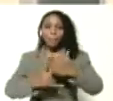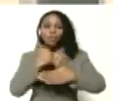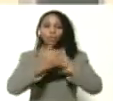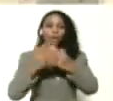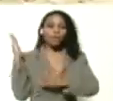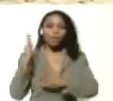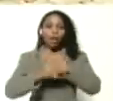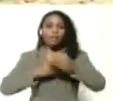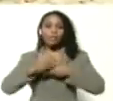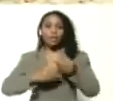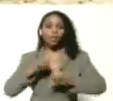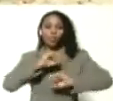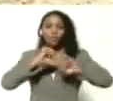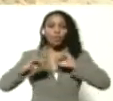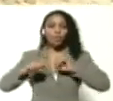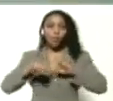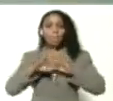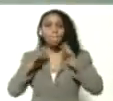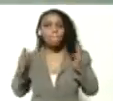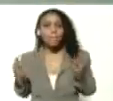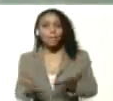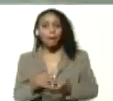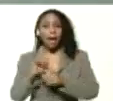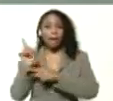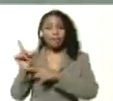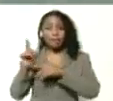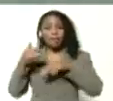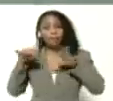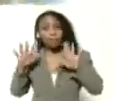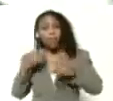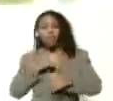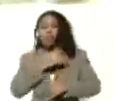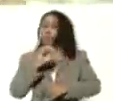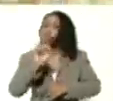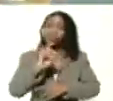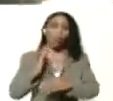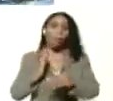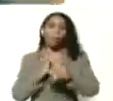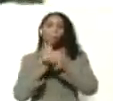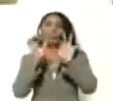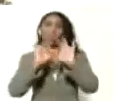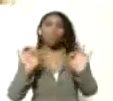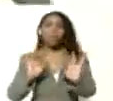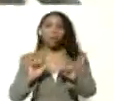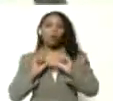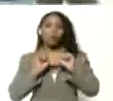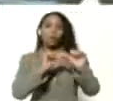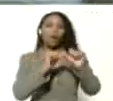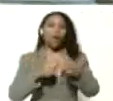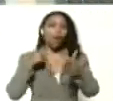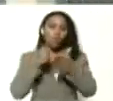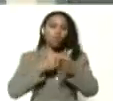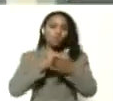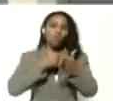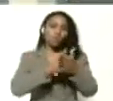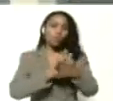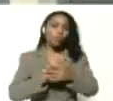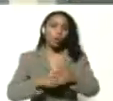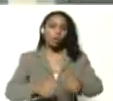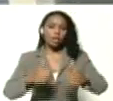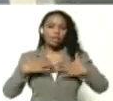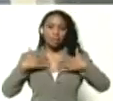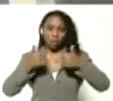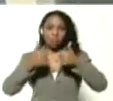desarrollando en momentos de pandemia que a pesar de todas esas circunstancias nosotros no hemos parado y hemos seguido en la lucha en la lucha por el bienestar